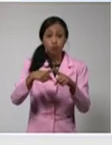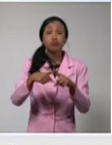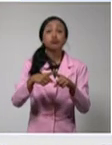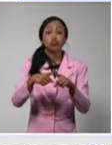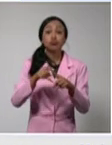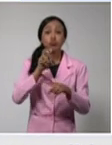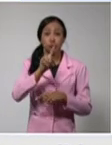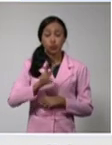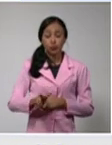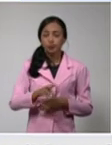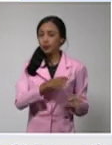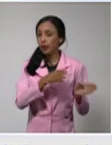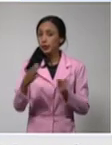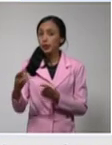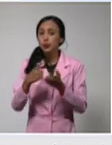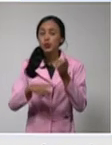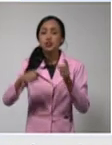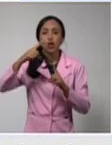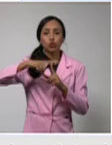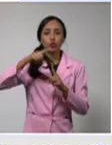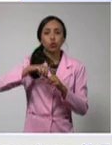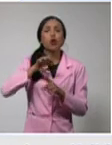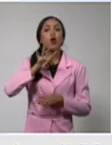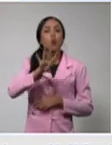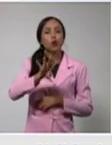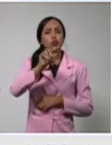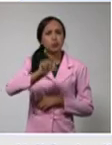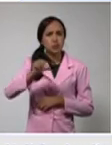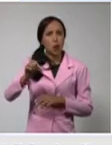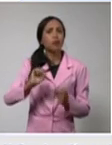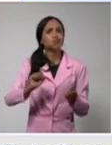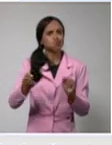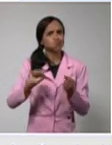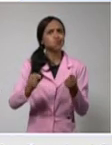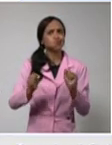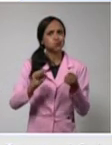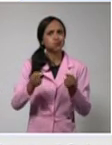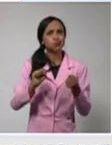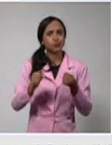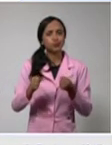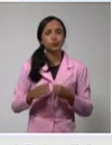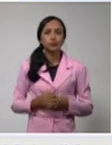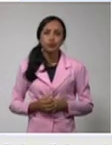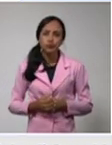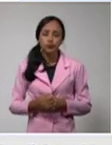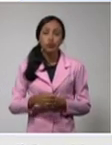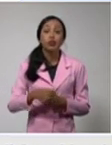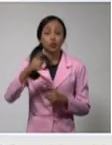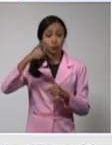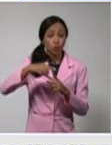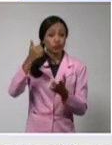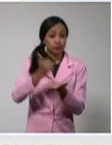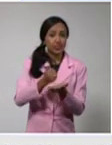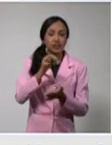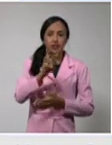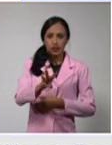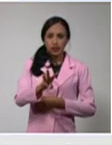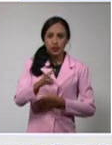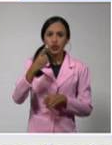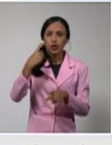casos, sigue controlando su pandemia. Las Tunas Cabecera con tres y Joabbo con uno.